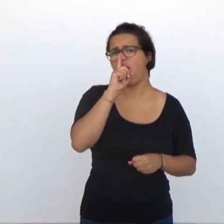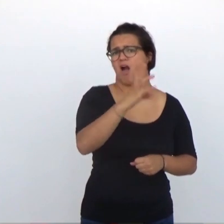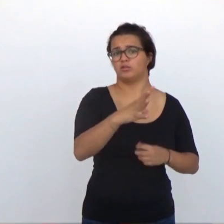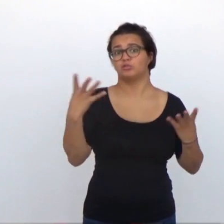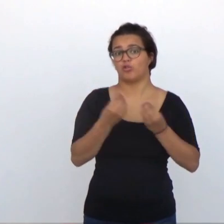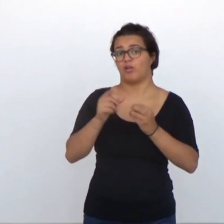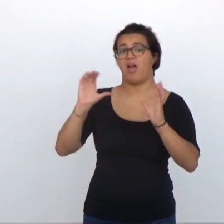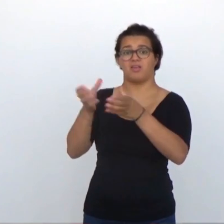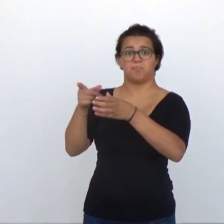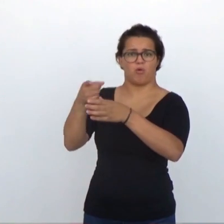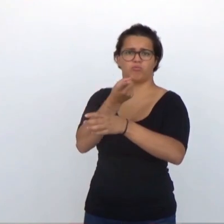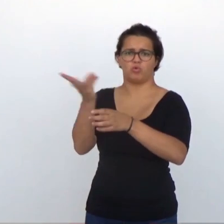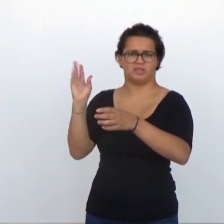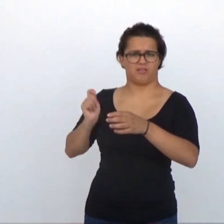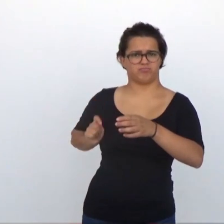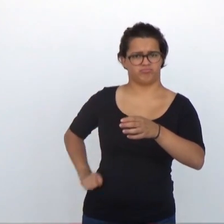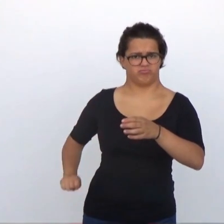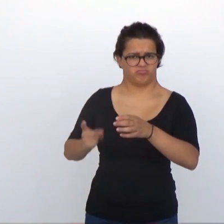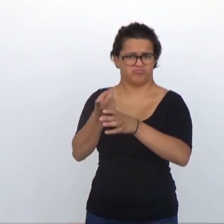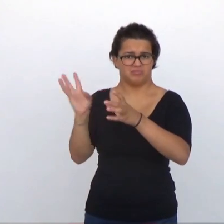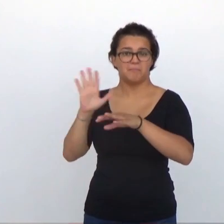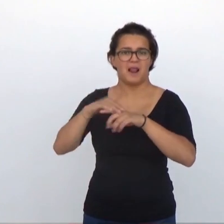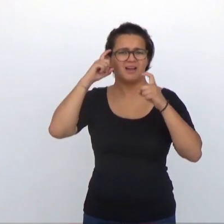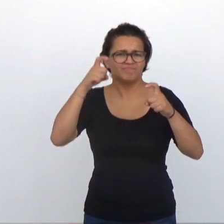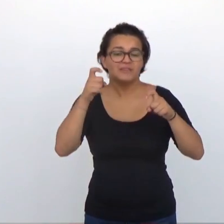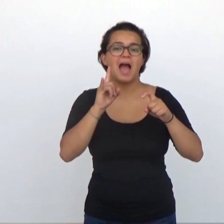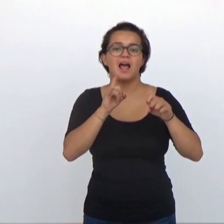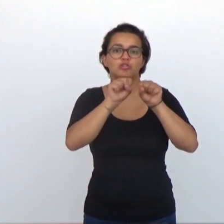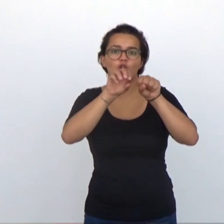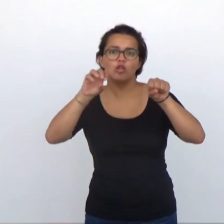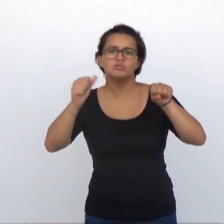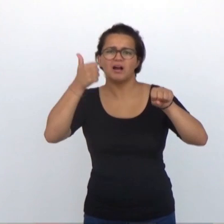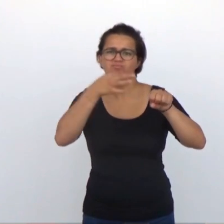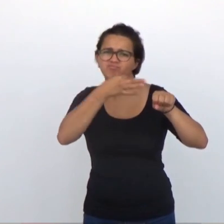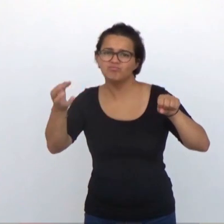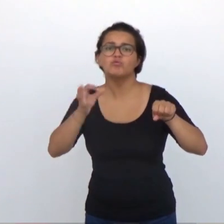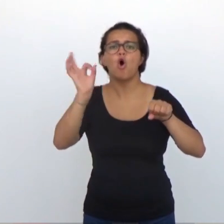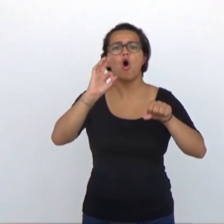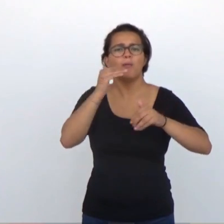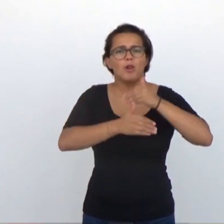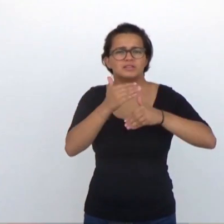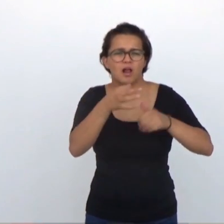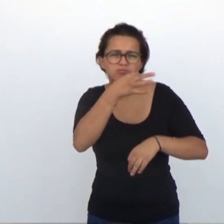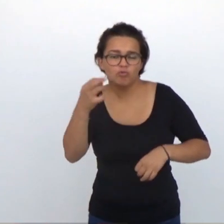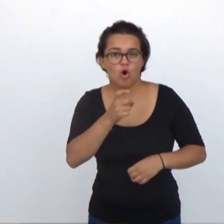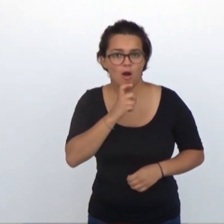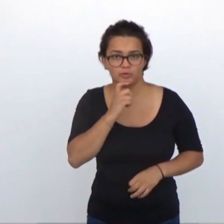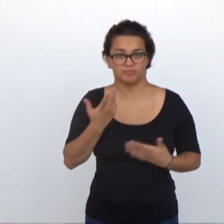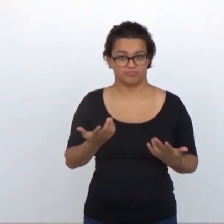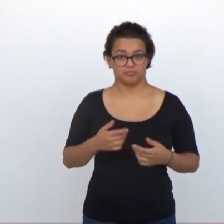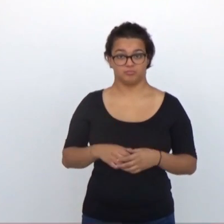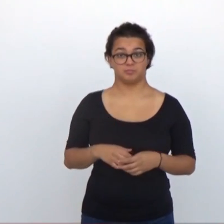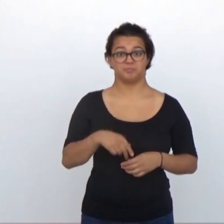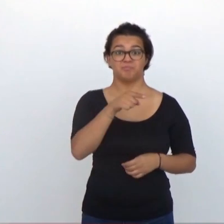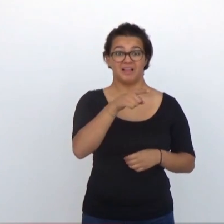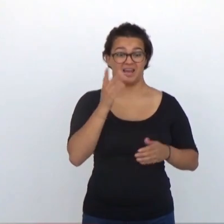años con un equipo multidisciplinar que determina qué electrodos son más eficaces y optimiza la manera en la que el implante procesa los sonidos.